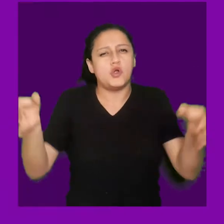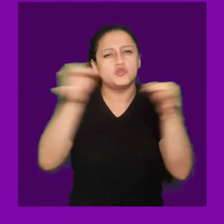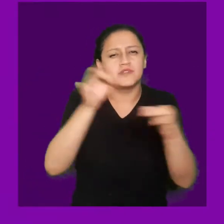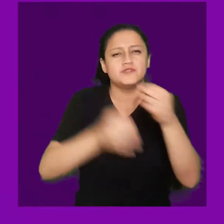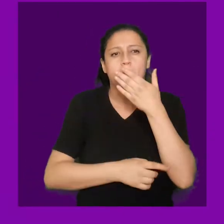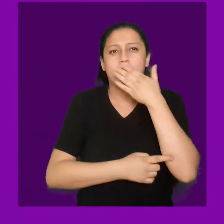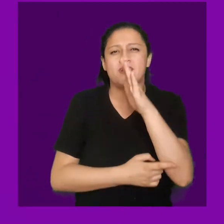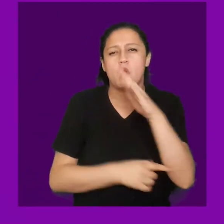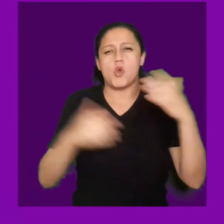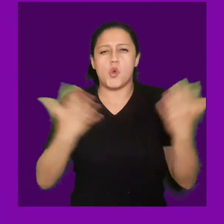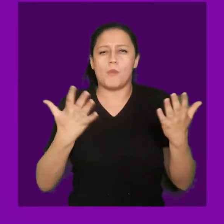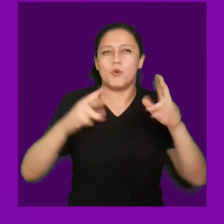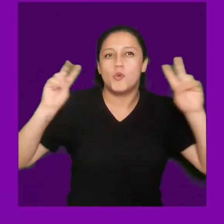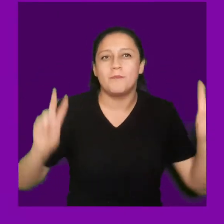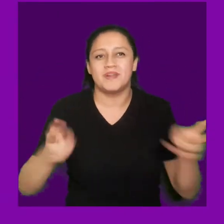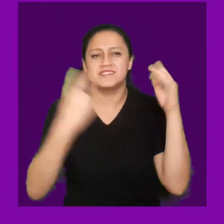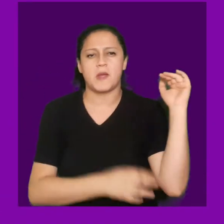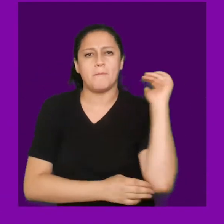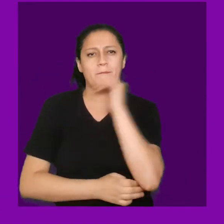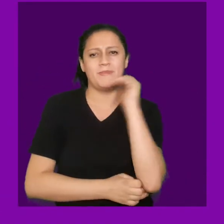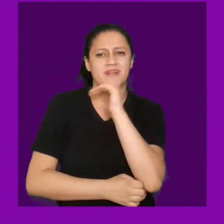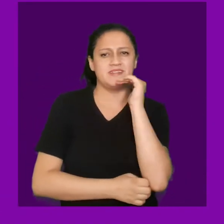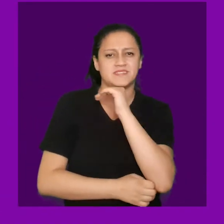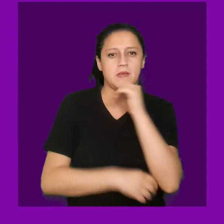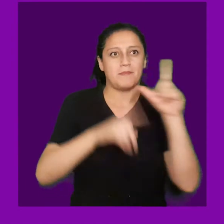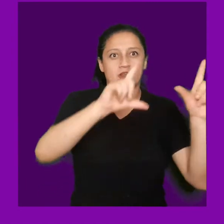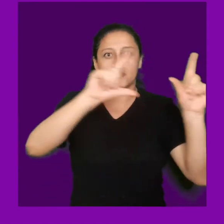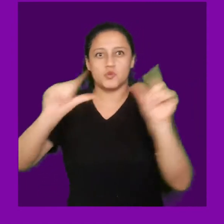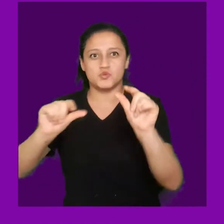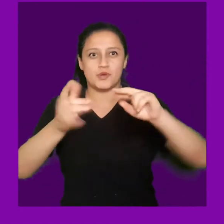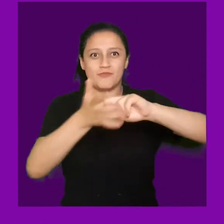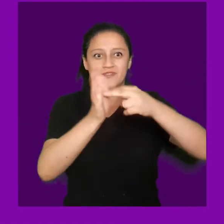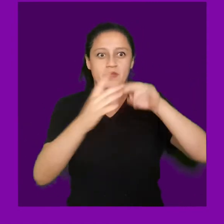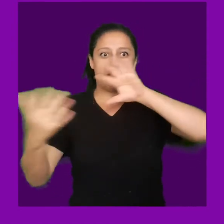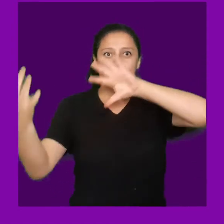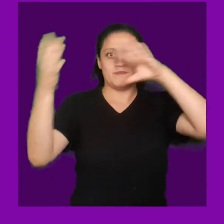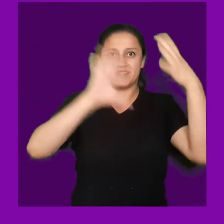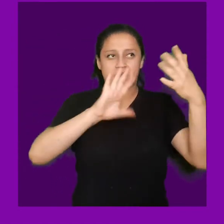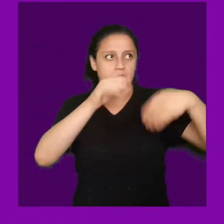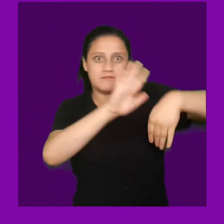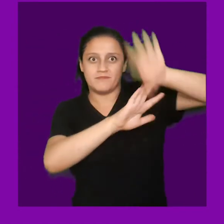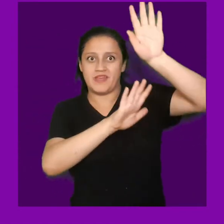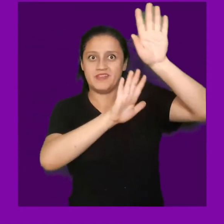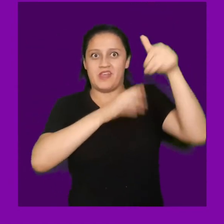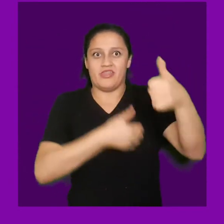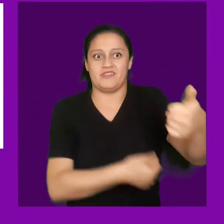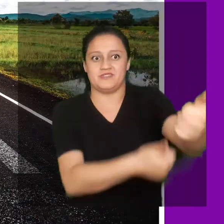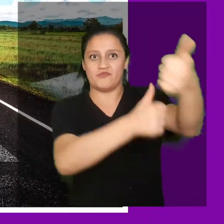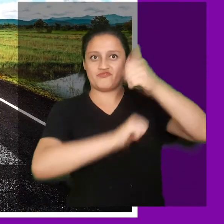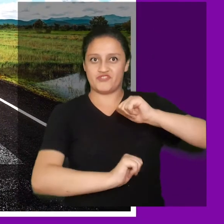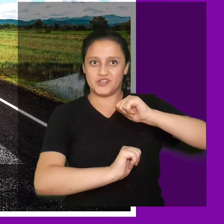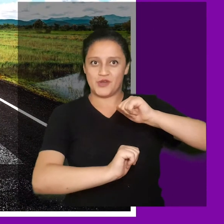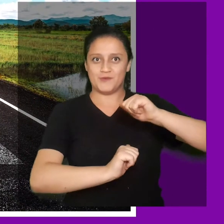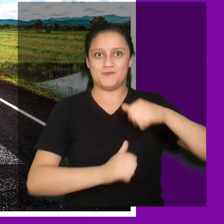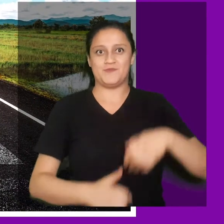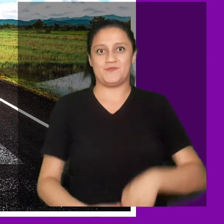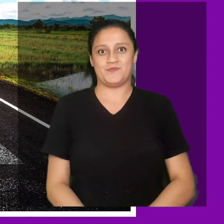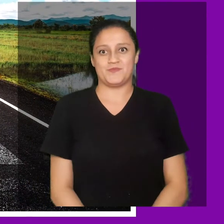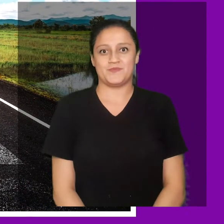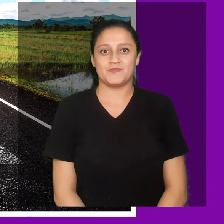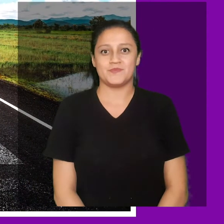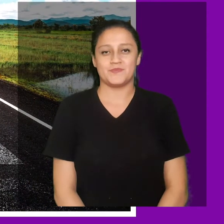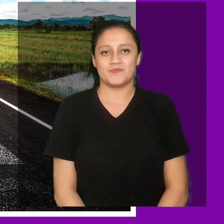2010, la institucionalidad se ha orientado a mejorar la gestión y recuperación frente a emergencias con mayor rapidez, pero la mitigación